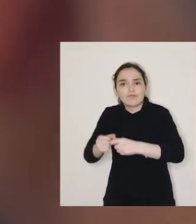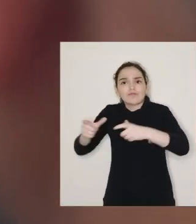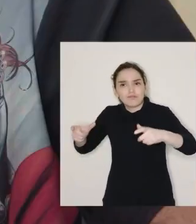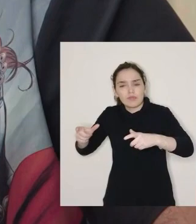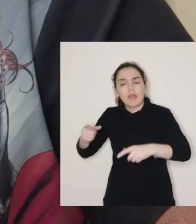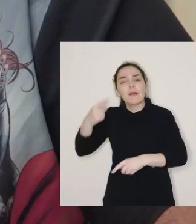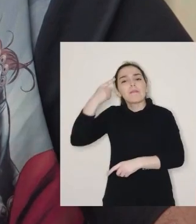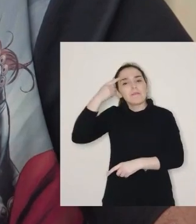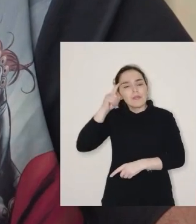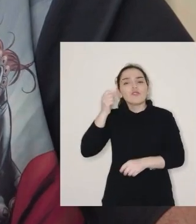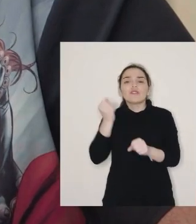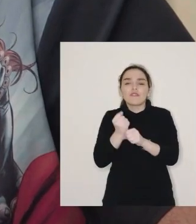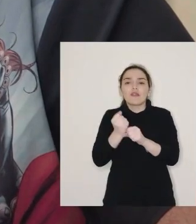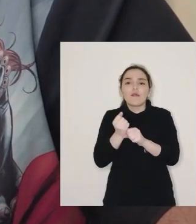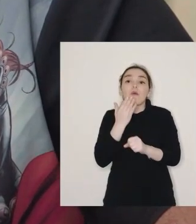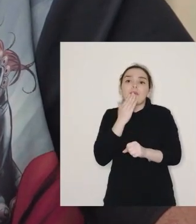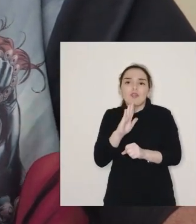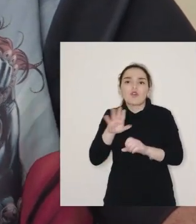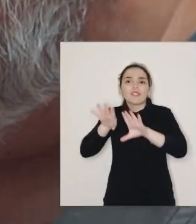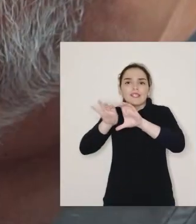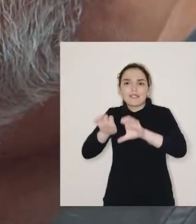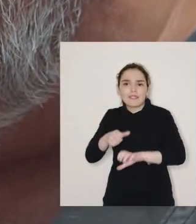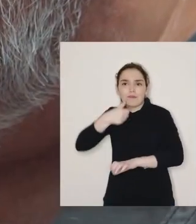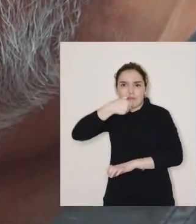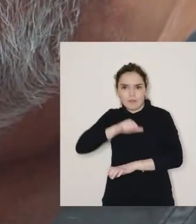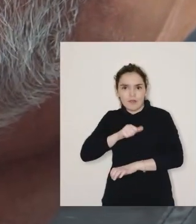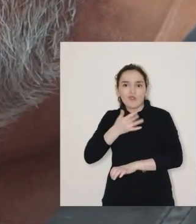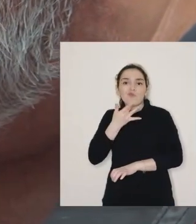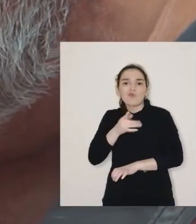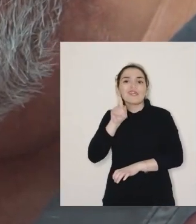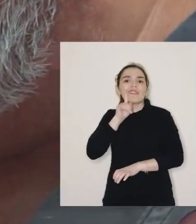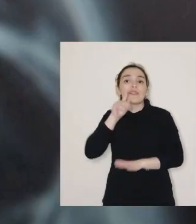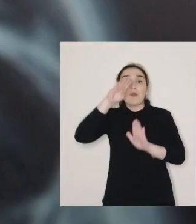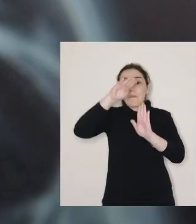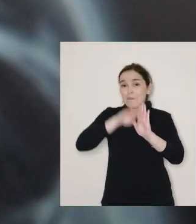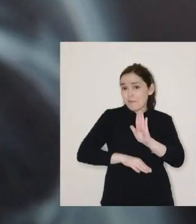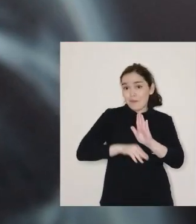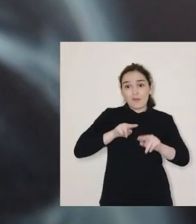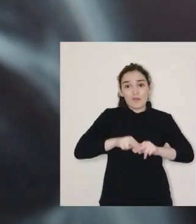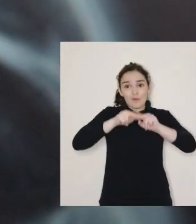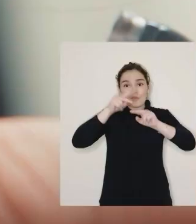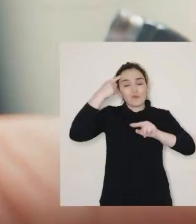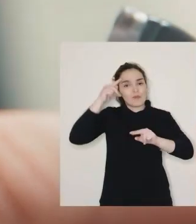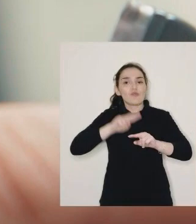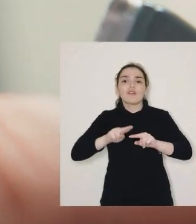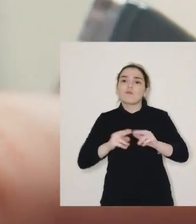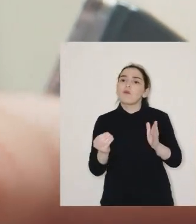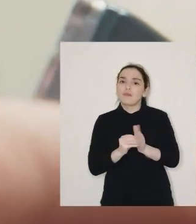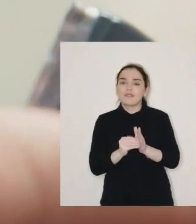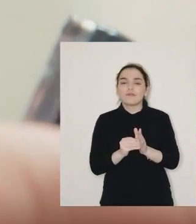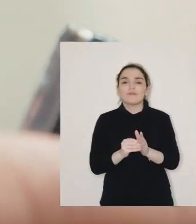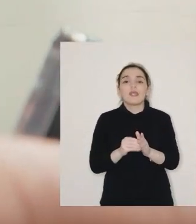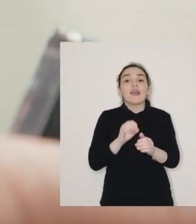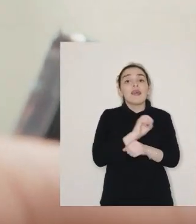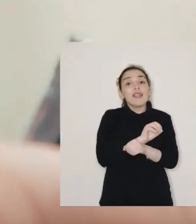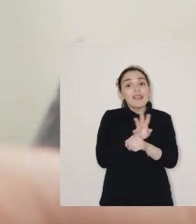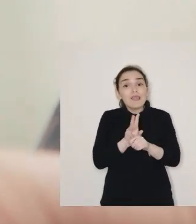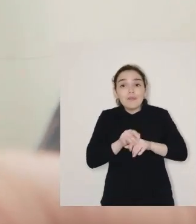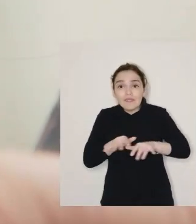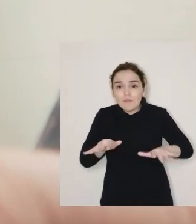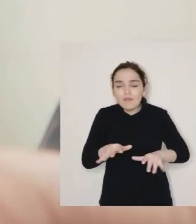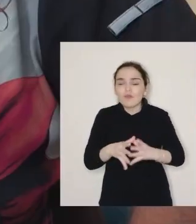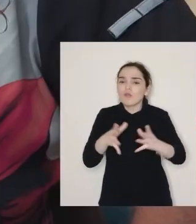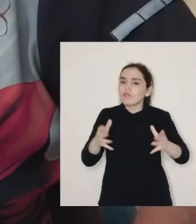gente, pero seguimos siendo mucho más eficientes que el sector privado. Manejamos menos recursos, pero hacemos mucho más. Bueno, la pandemia fue un desafío gigante.